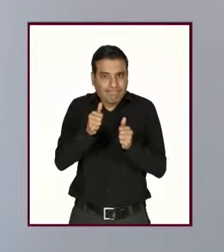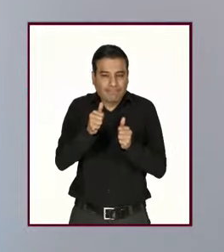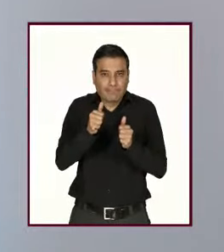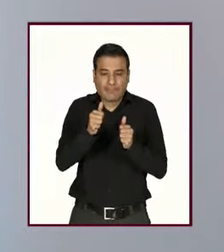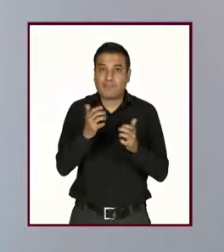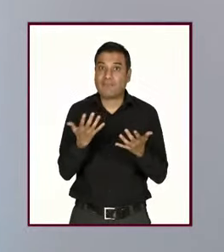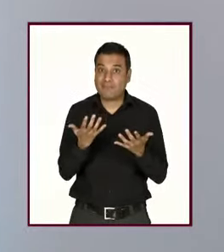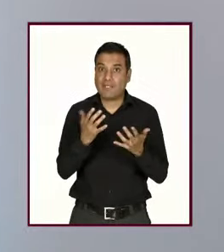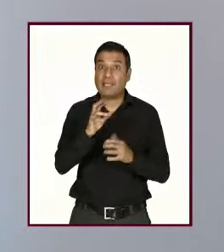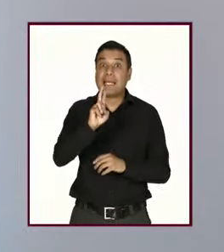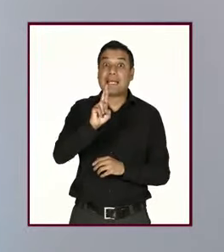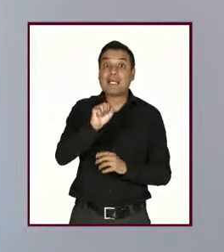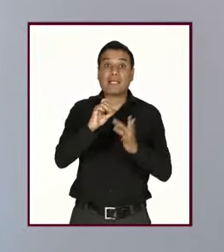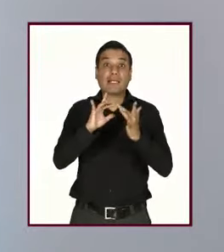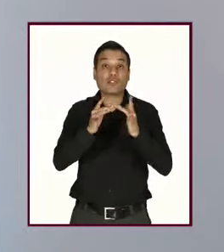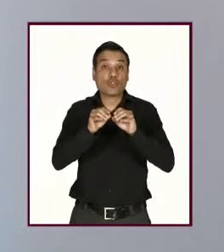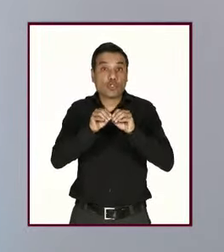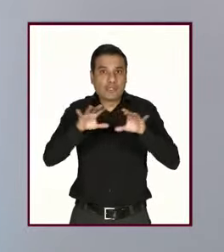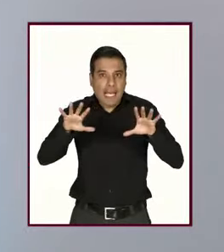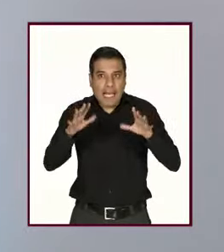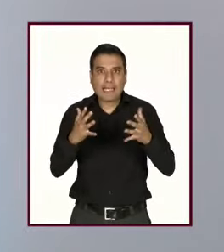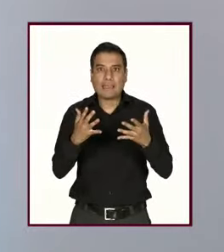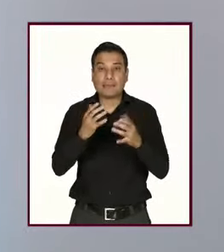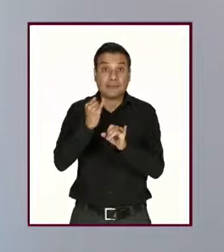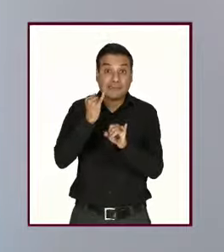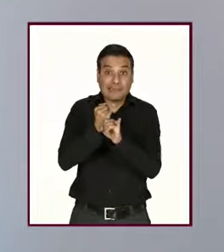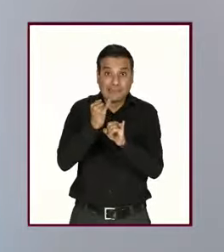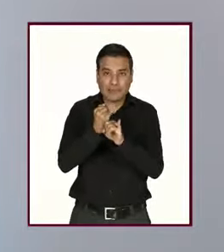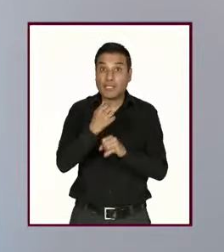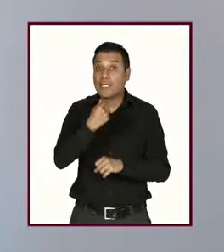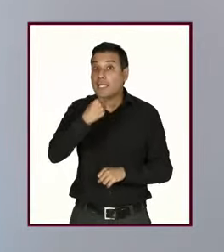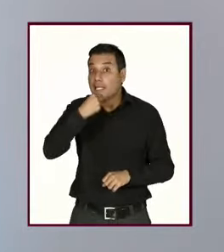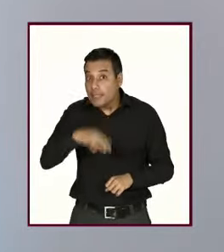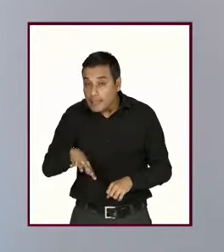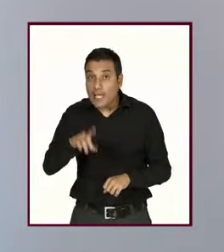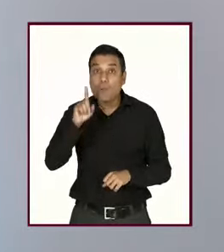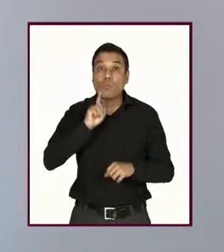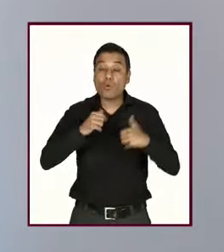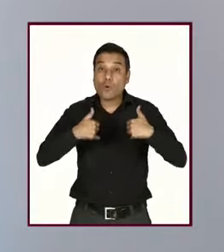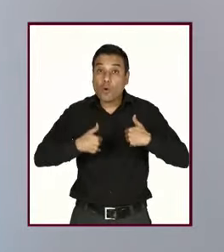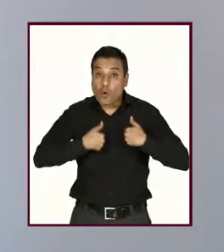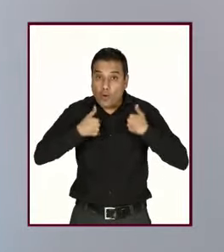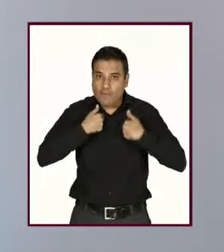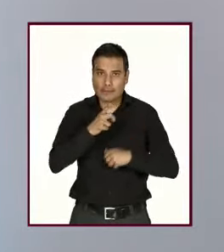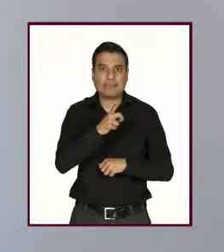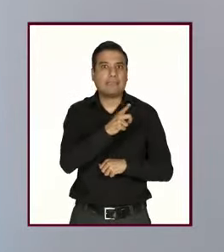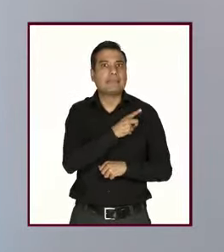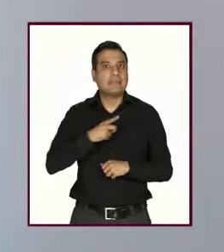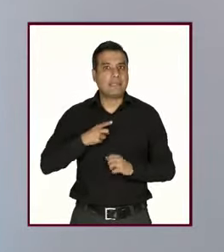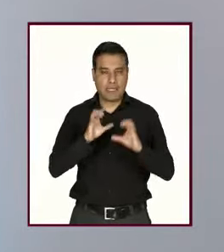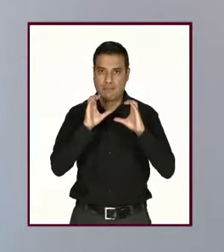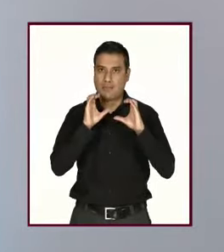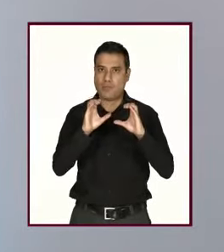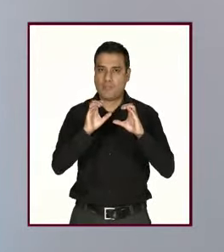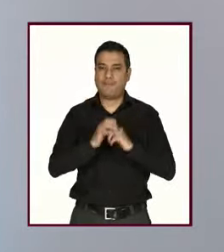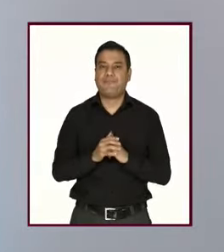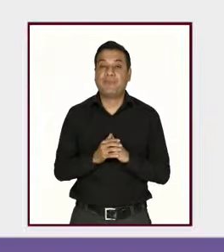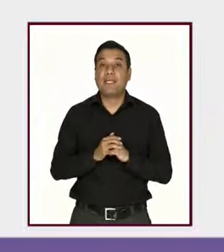las redes y de los medios con las niñas y con las mujeres jóvenes. Tenemos que 59